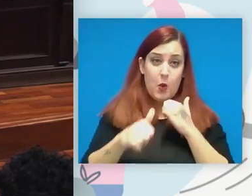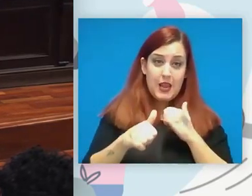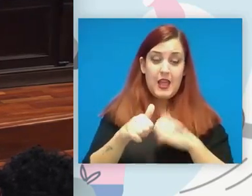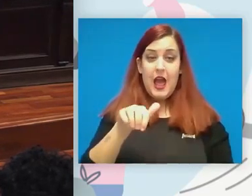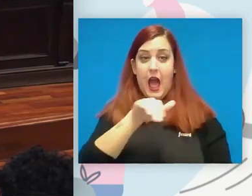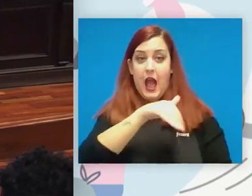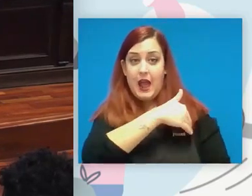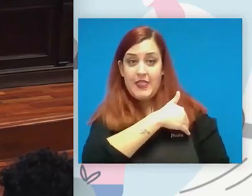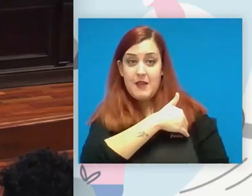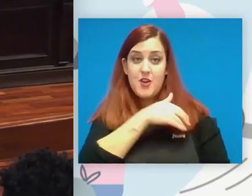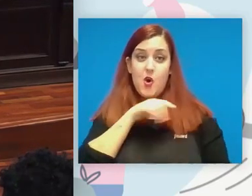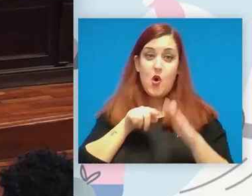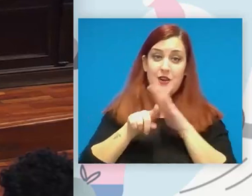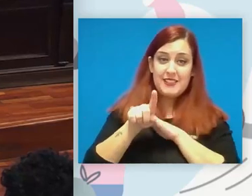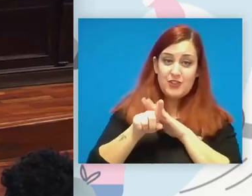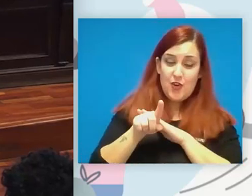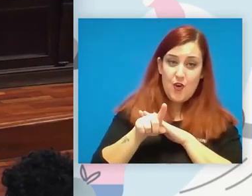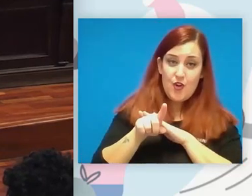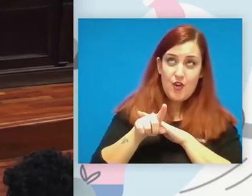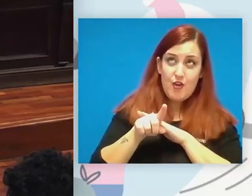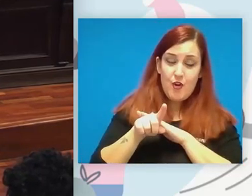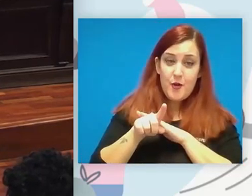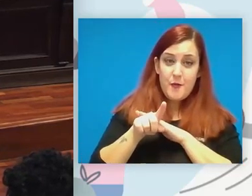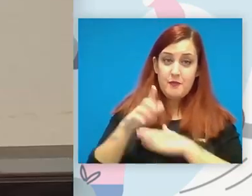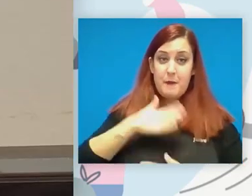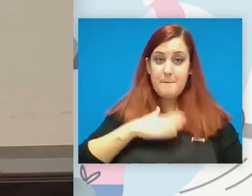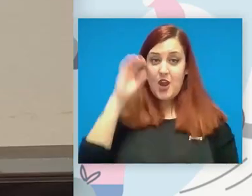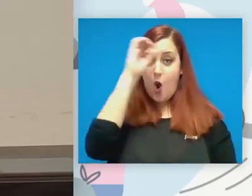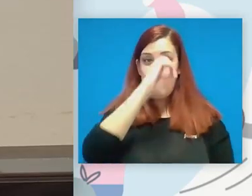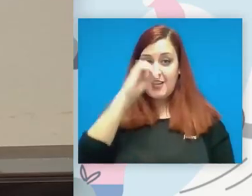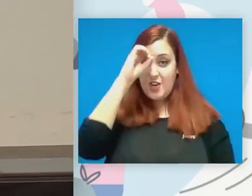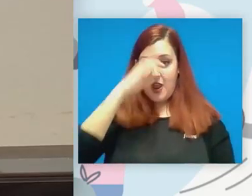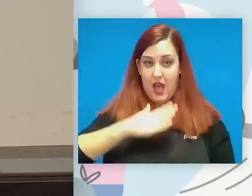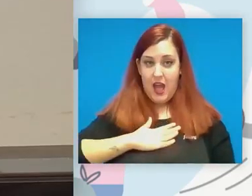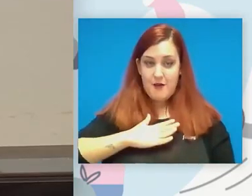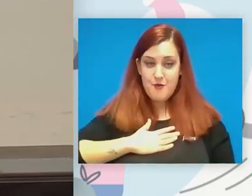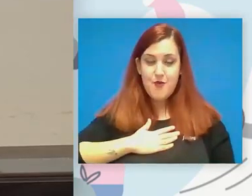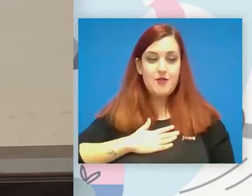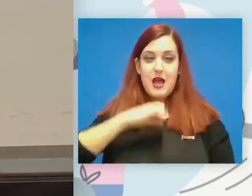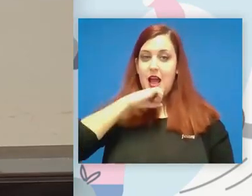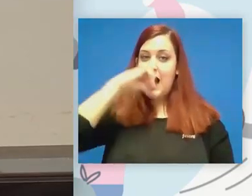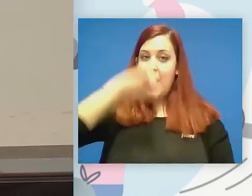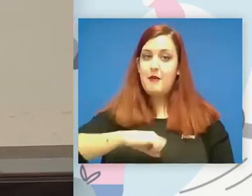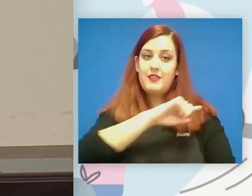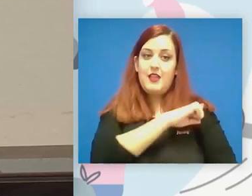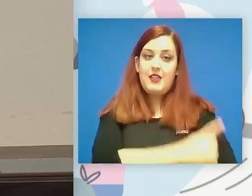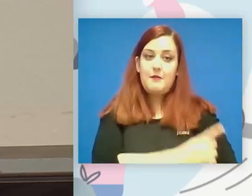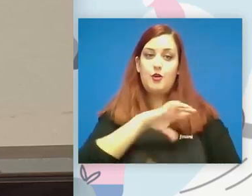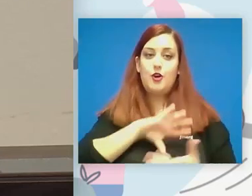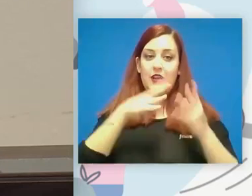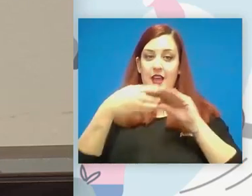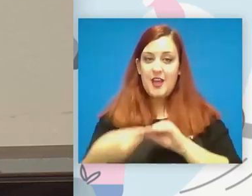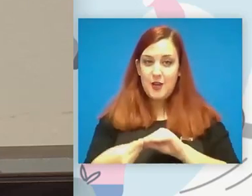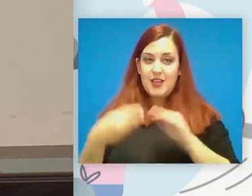el de gestor, el que tengo la opinión, como Raúl Reina, amante del deporte inclusivo, el deporte para personas con